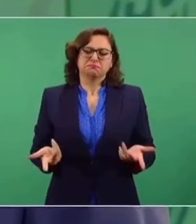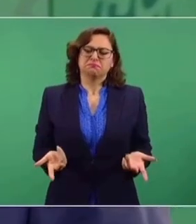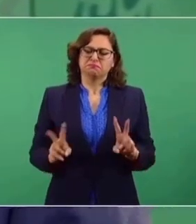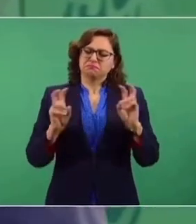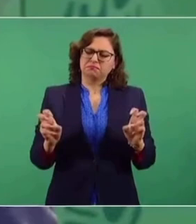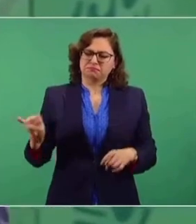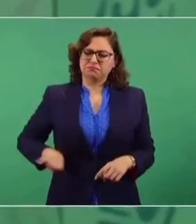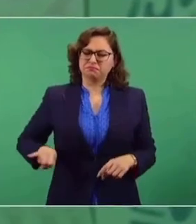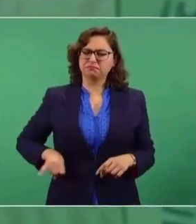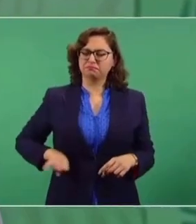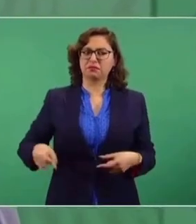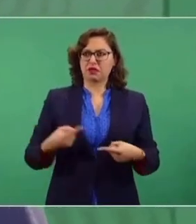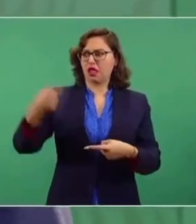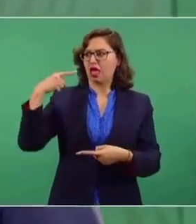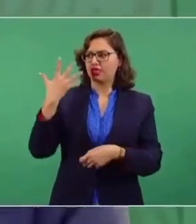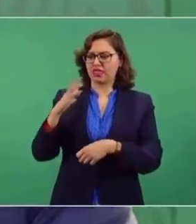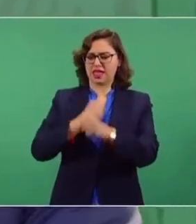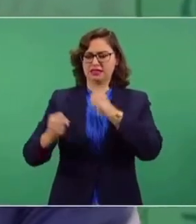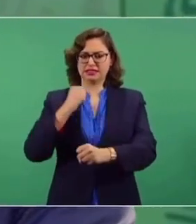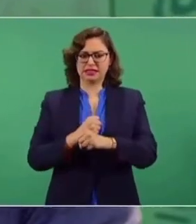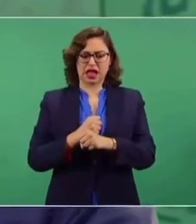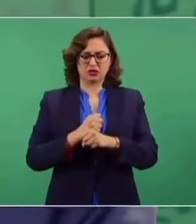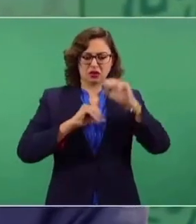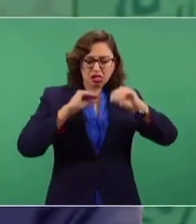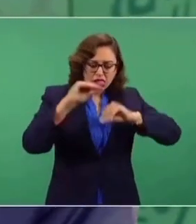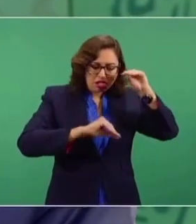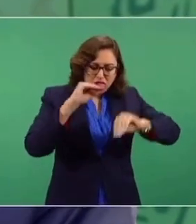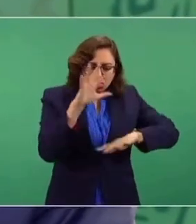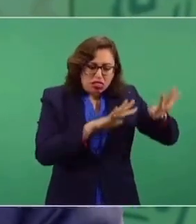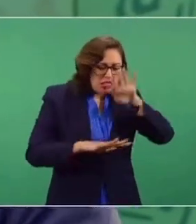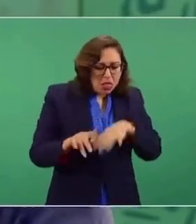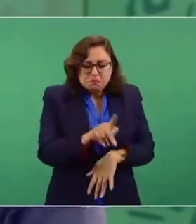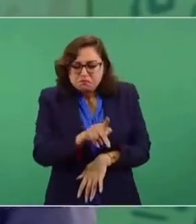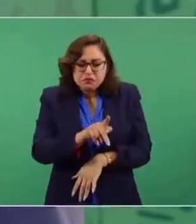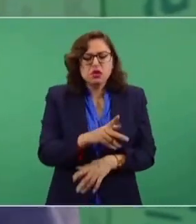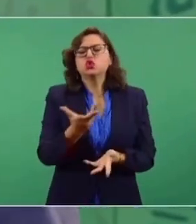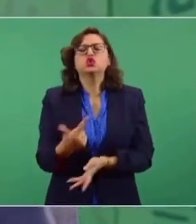interesante, porque este montaje, todo esto es pedagógico, que nadie se vaya a enojar,